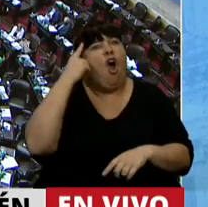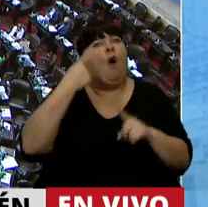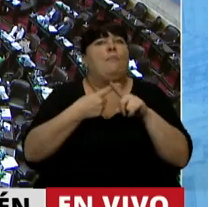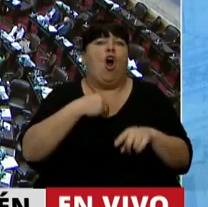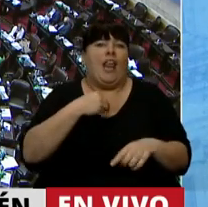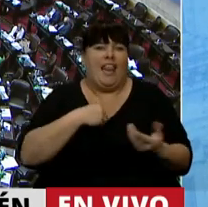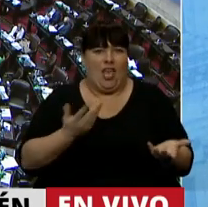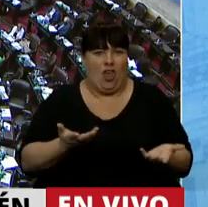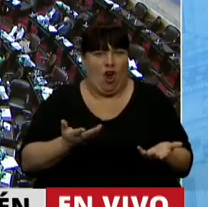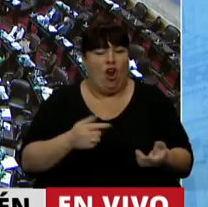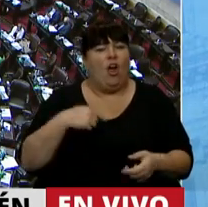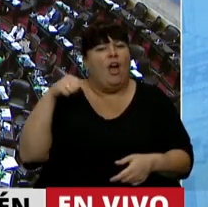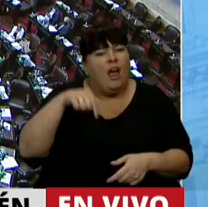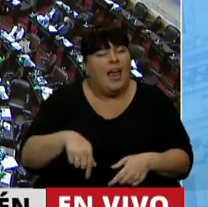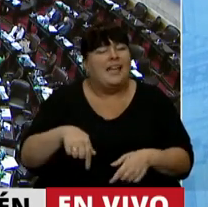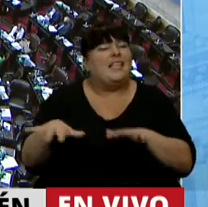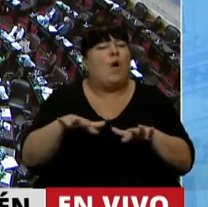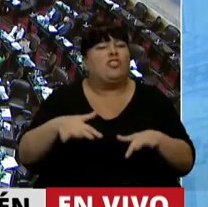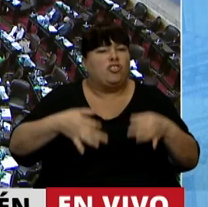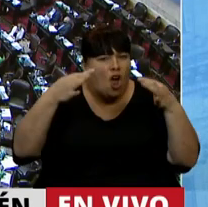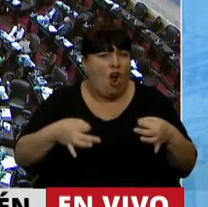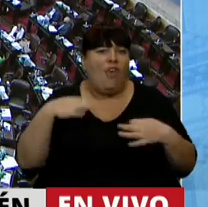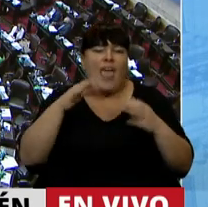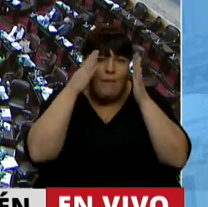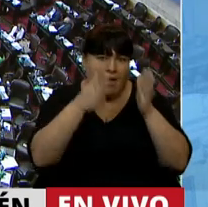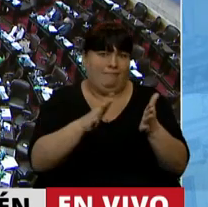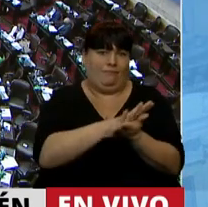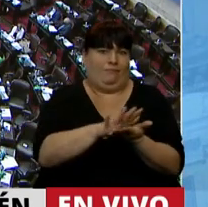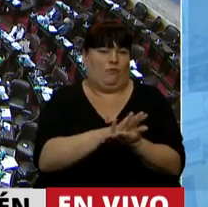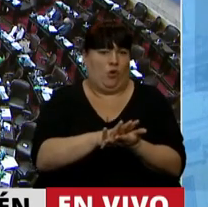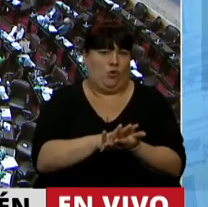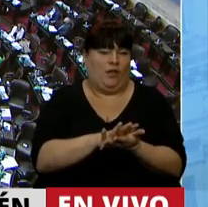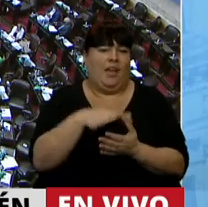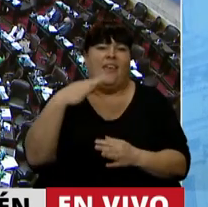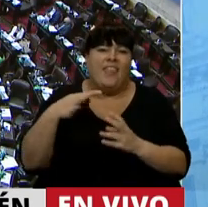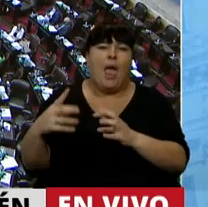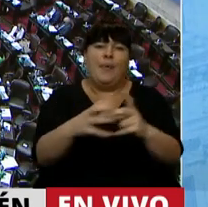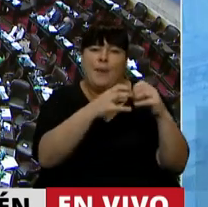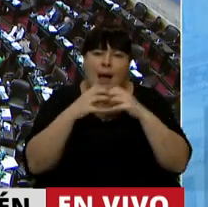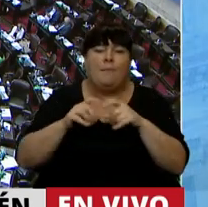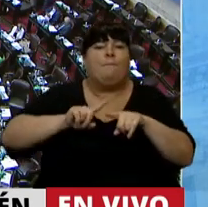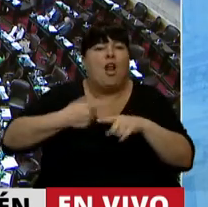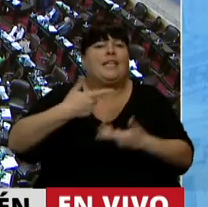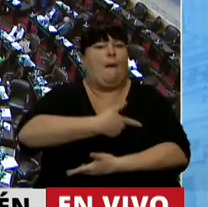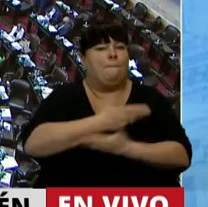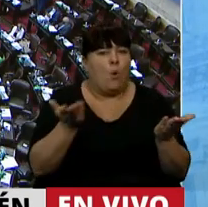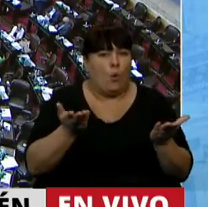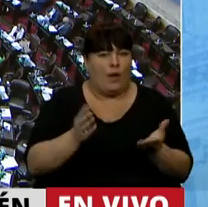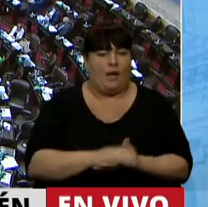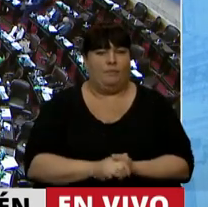religiosas. Estamos bajo una realidad y debemos ocuparnos. Debemos debatir políticas públicas.